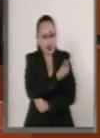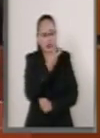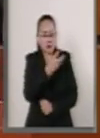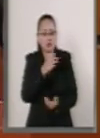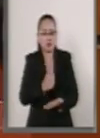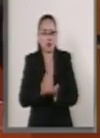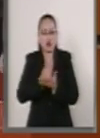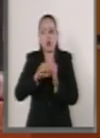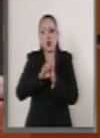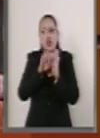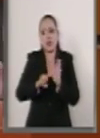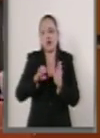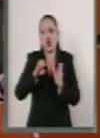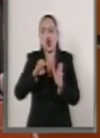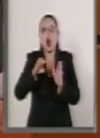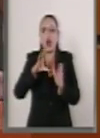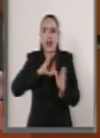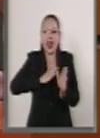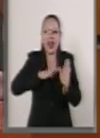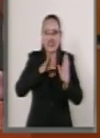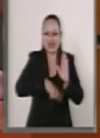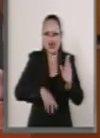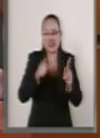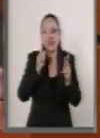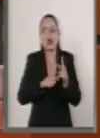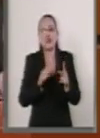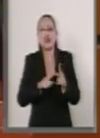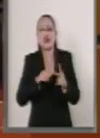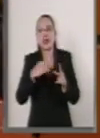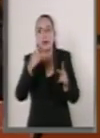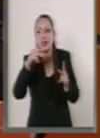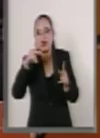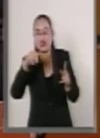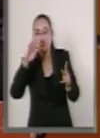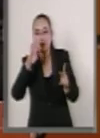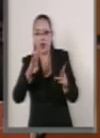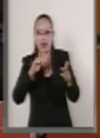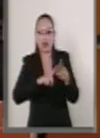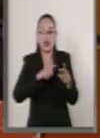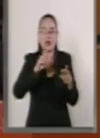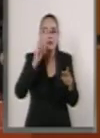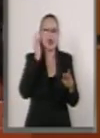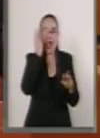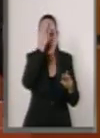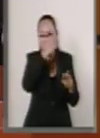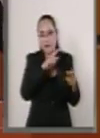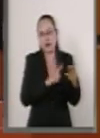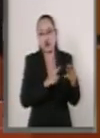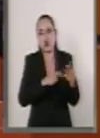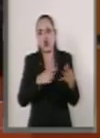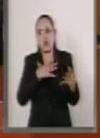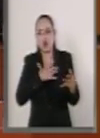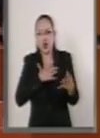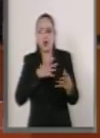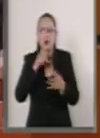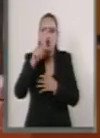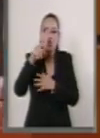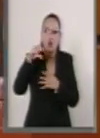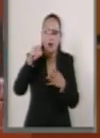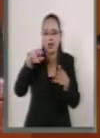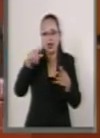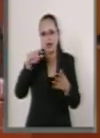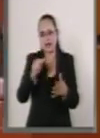cáncer cervical, la difteria, la hepatitis B, el sarampión, la tosferina, la neumonía, la poliomielitis,